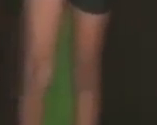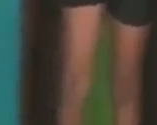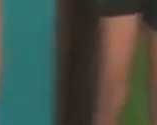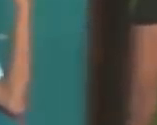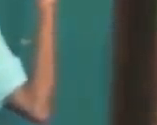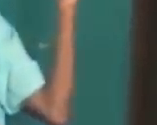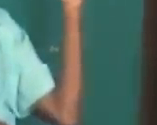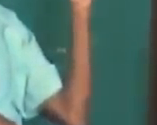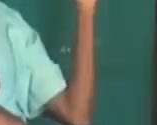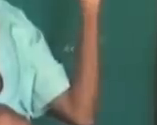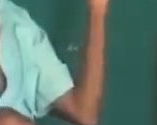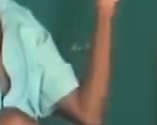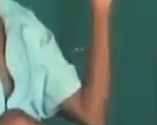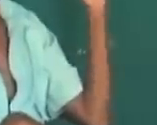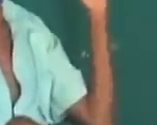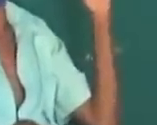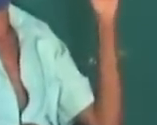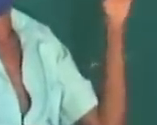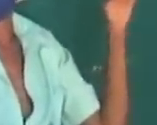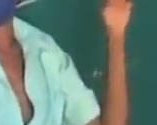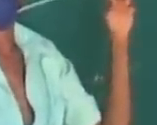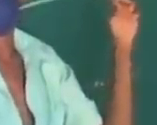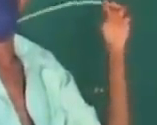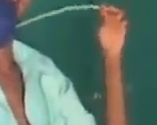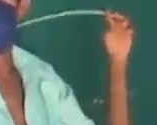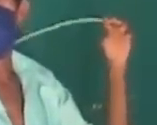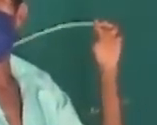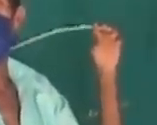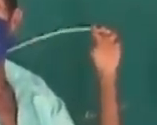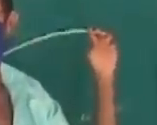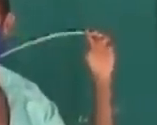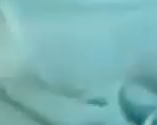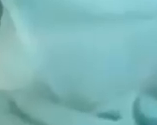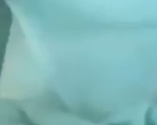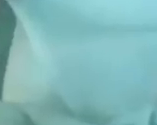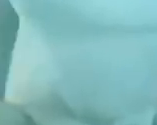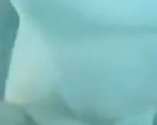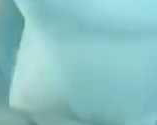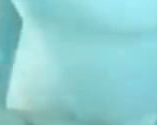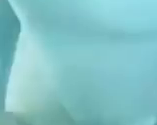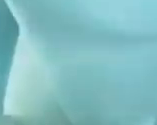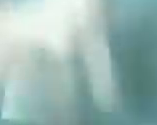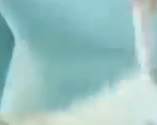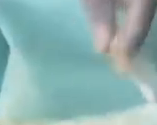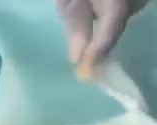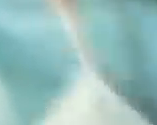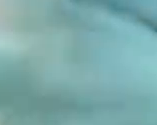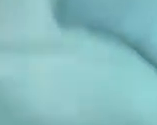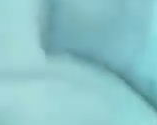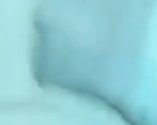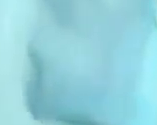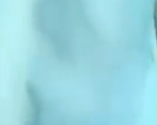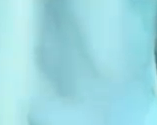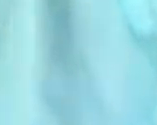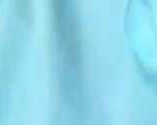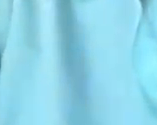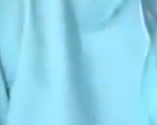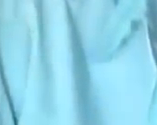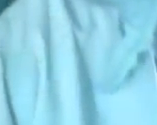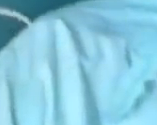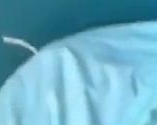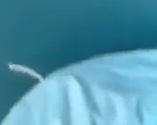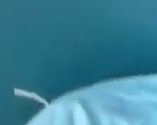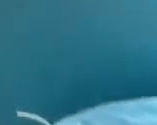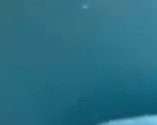fiebre, un poco en la nariz, nada, igual, fiebre, tos. Son 1.700 familias que